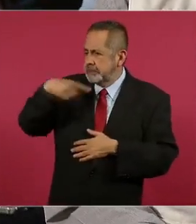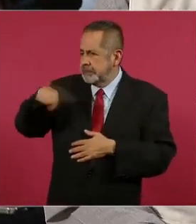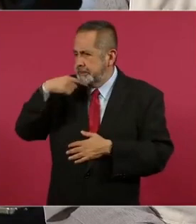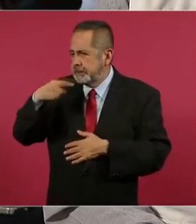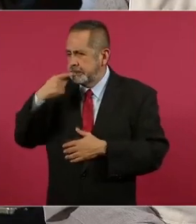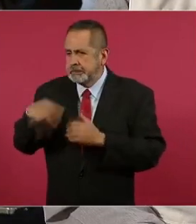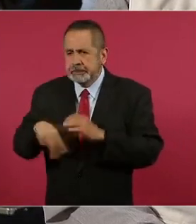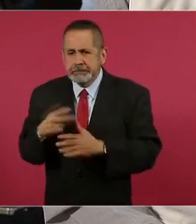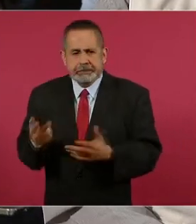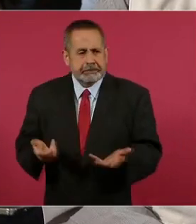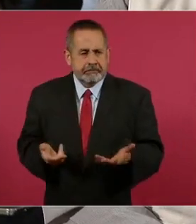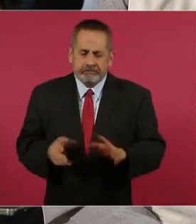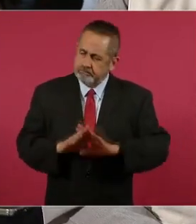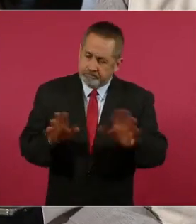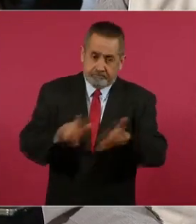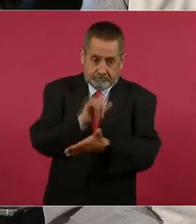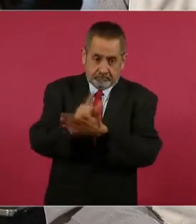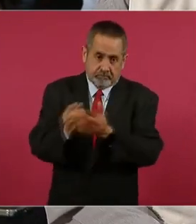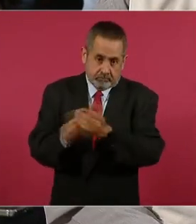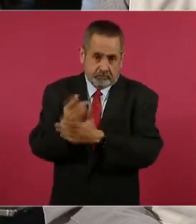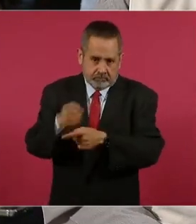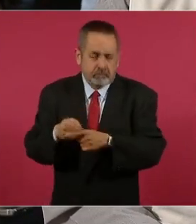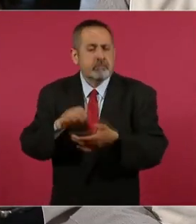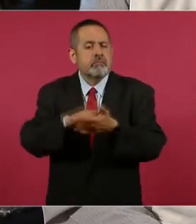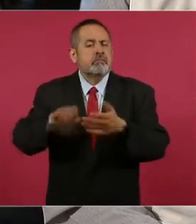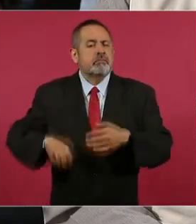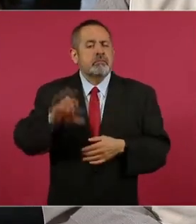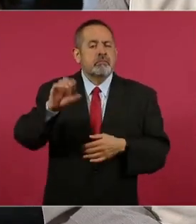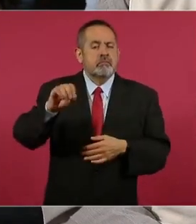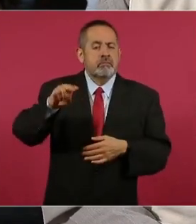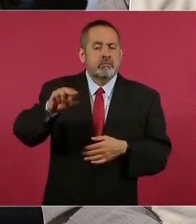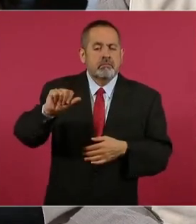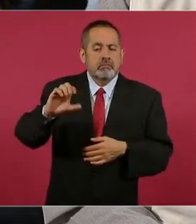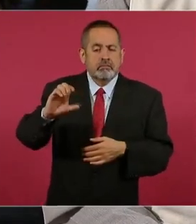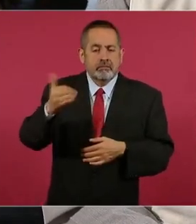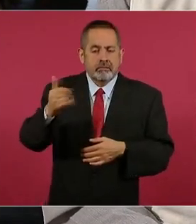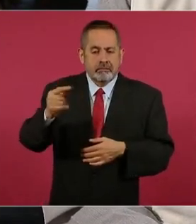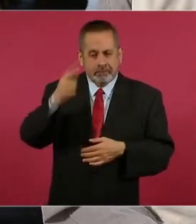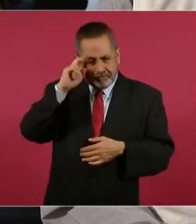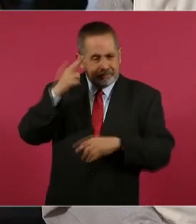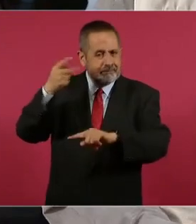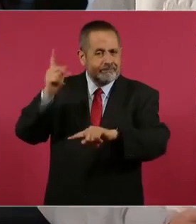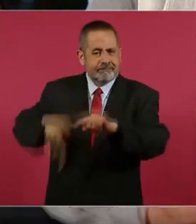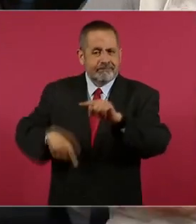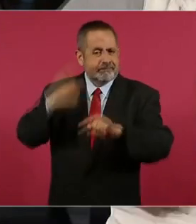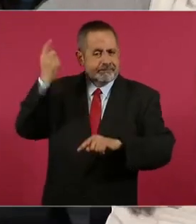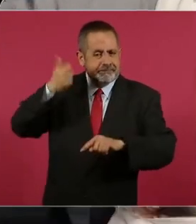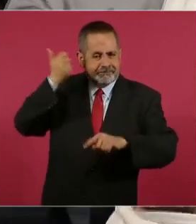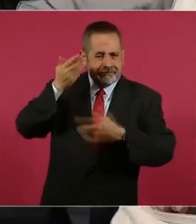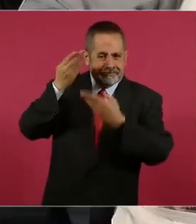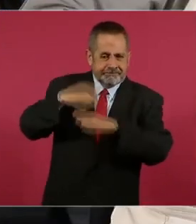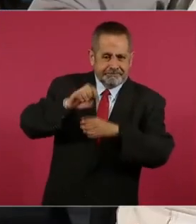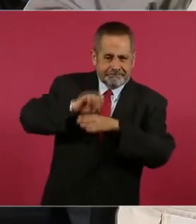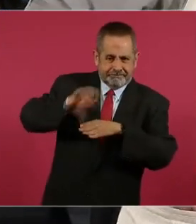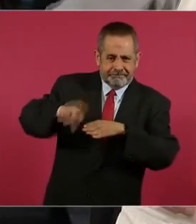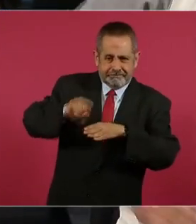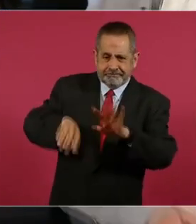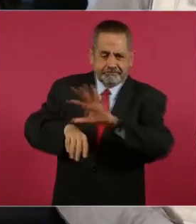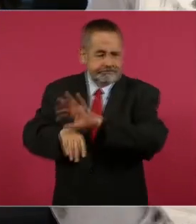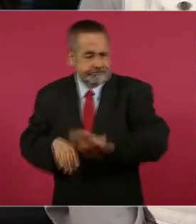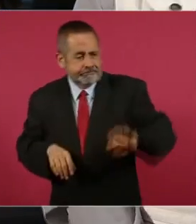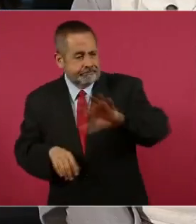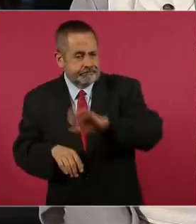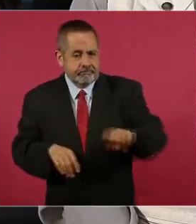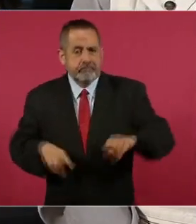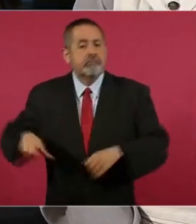que ahora a la par de quitar el CONACYT de algunos fideicomisos que a través de ahí podía ingresar este dinero